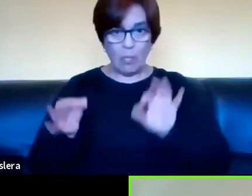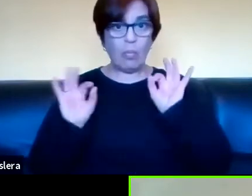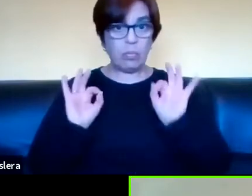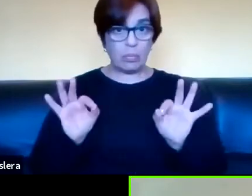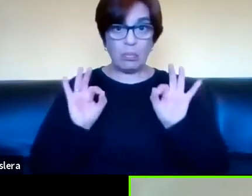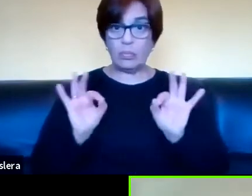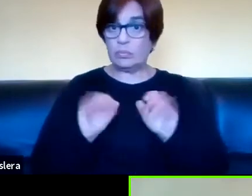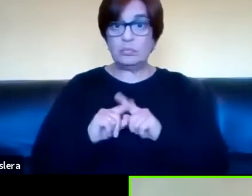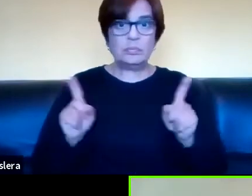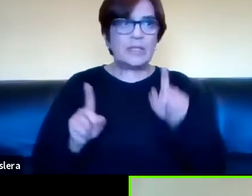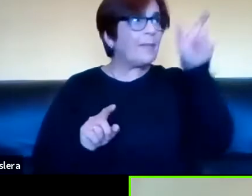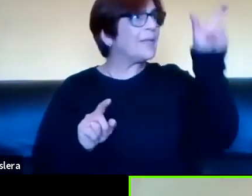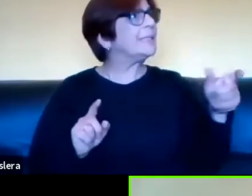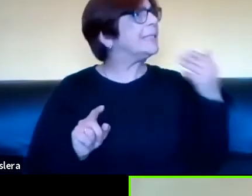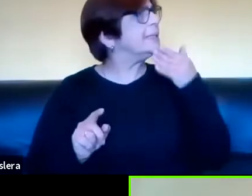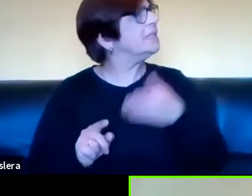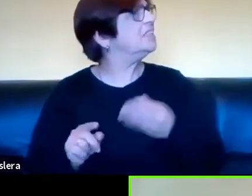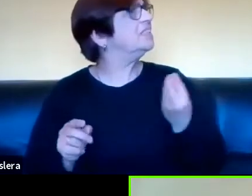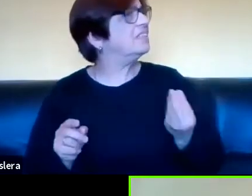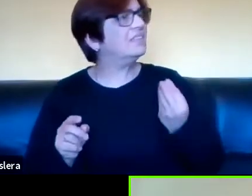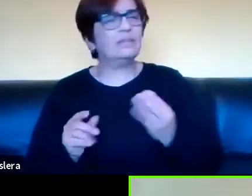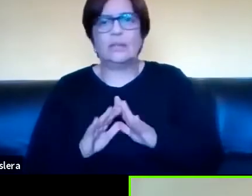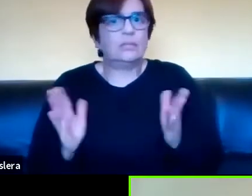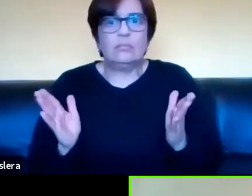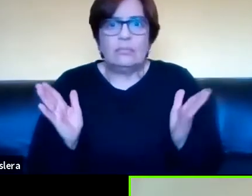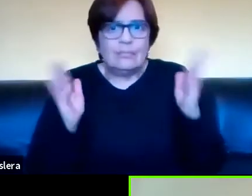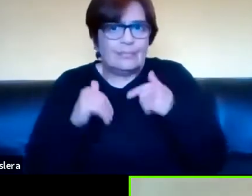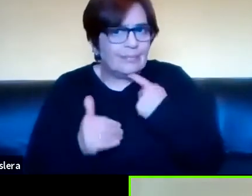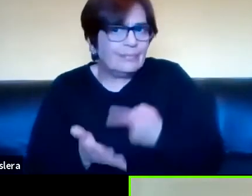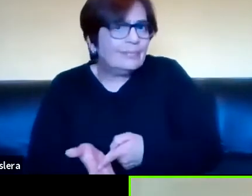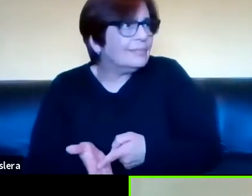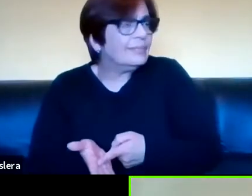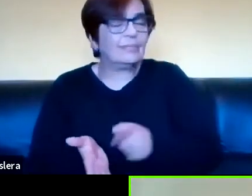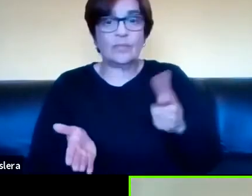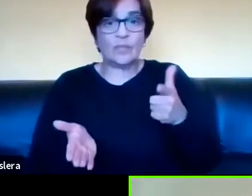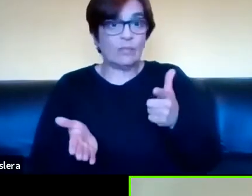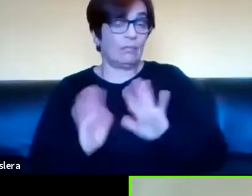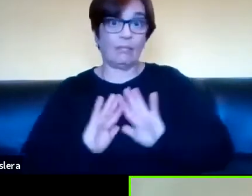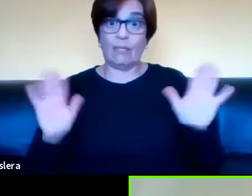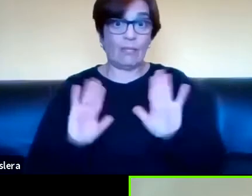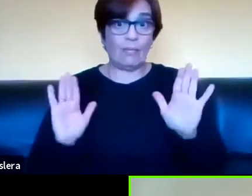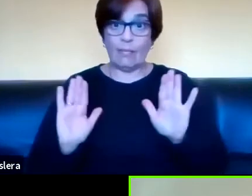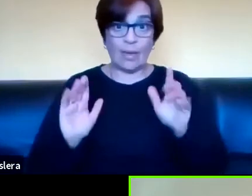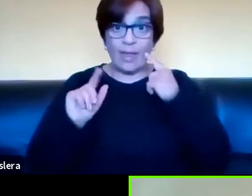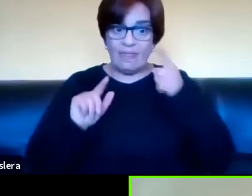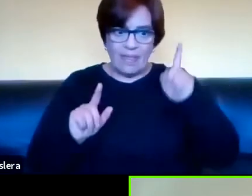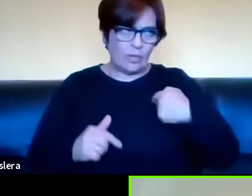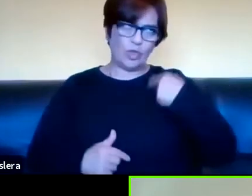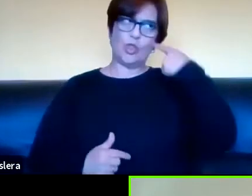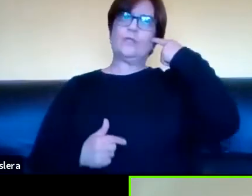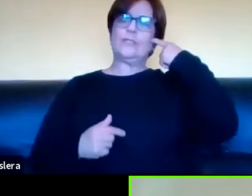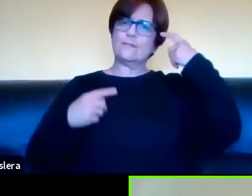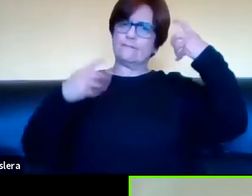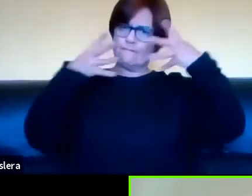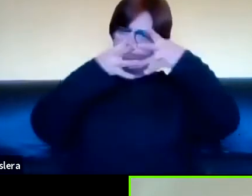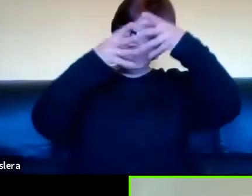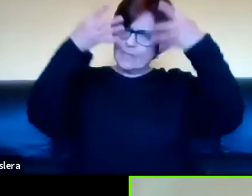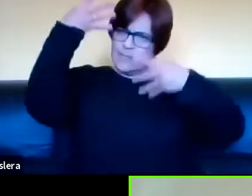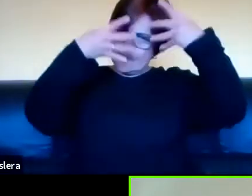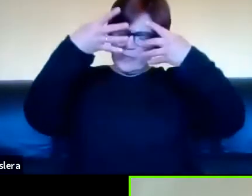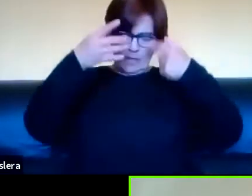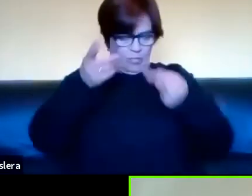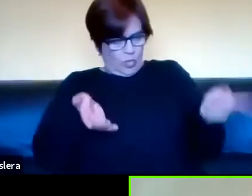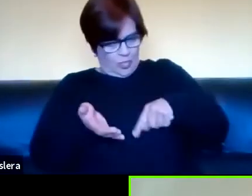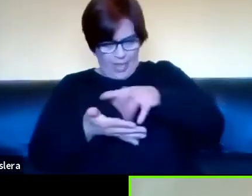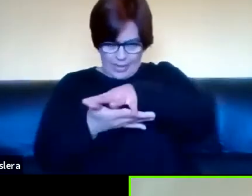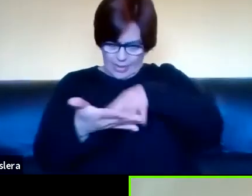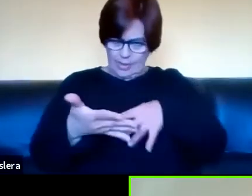No tengo al hablante para preguntarle ¿y eso qué quiso decir? No, no. Todo lo tengo que resolver. Yo solito, como lector, con el texto.